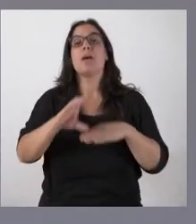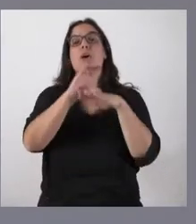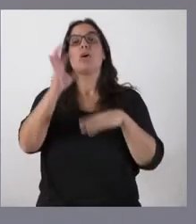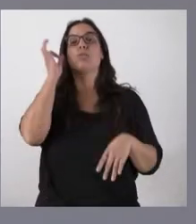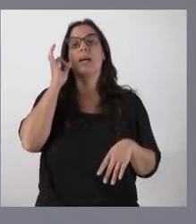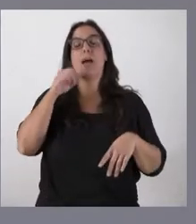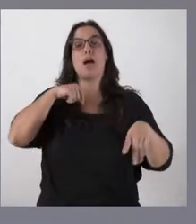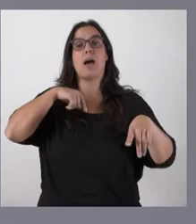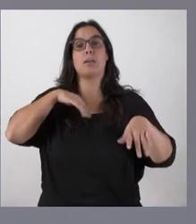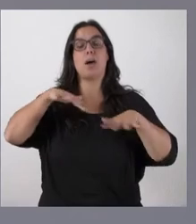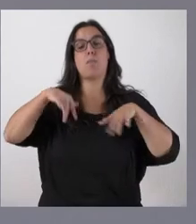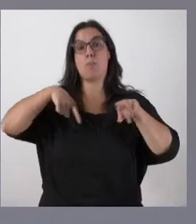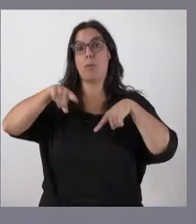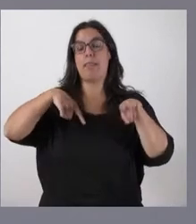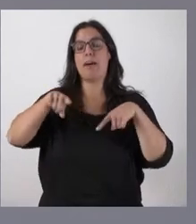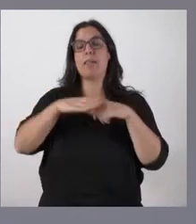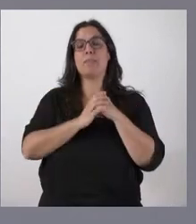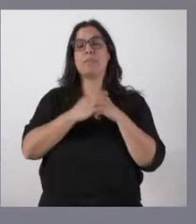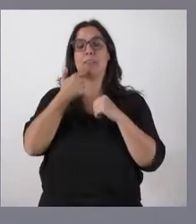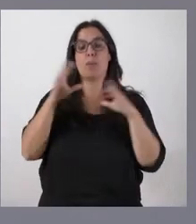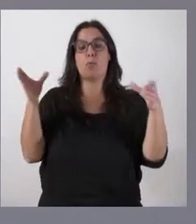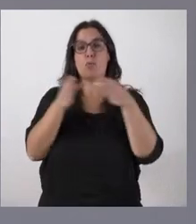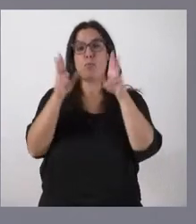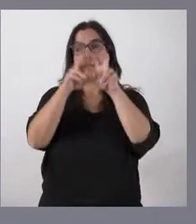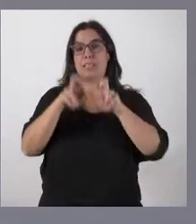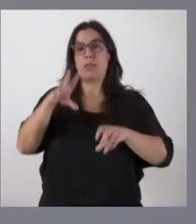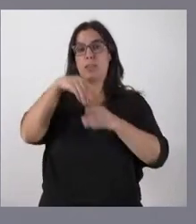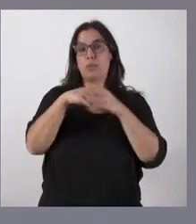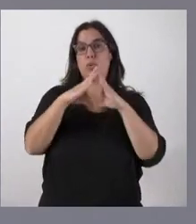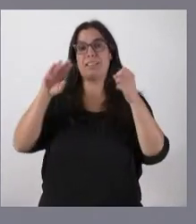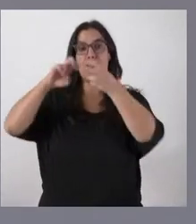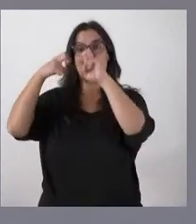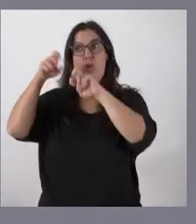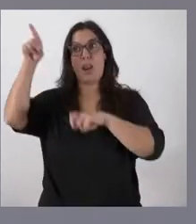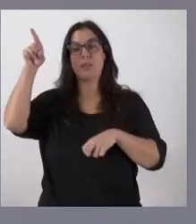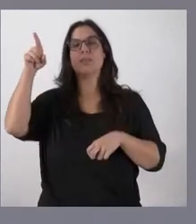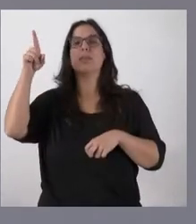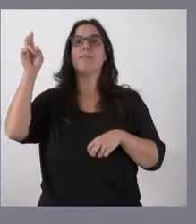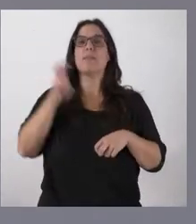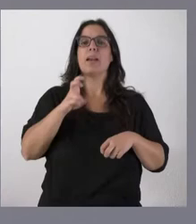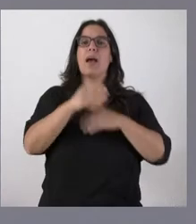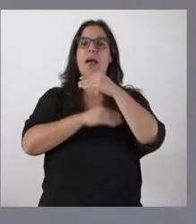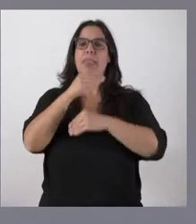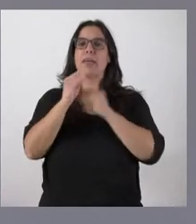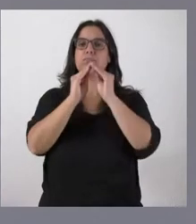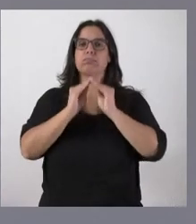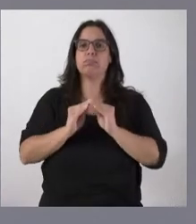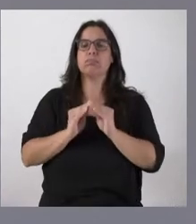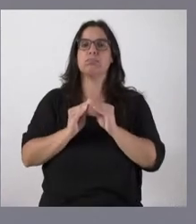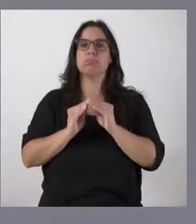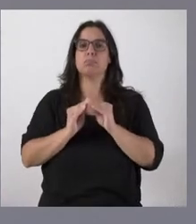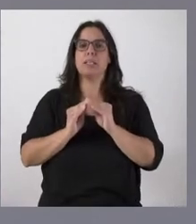Movilidad que un grupo de investigadores de la Universidad de Bruselas van a realizar el primer estudio